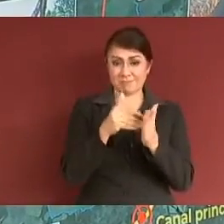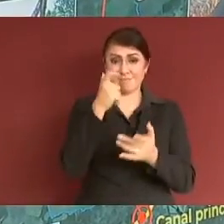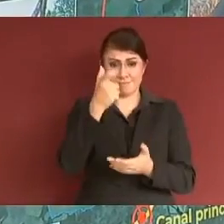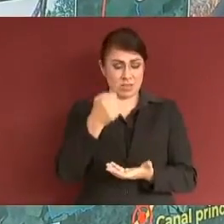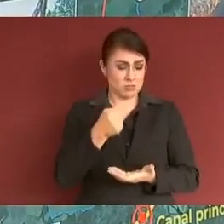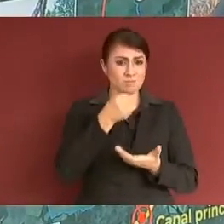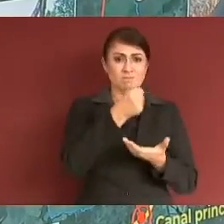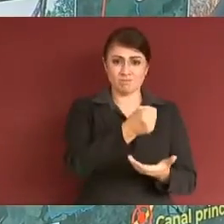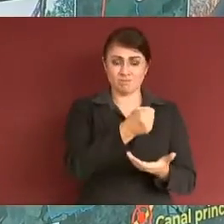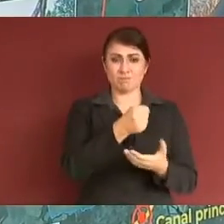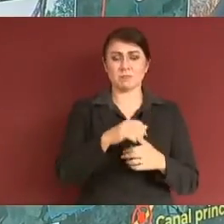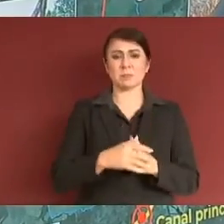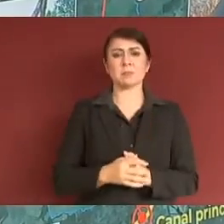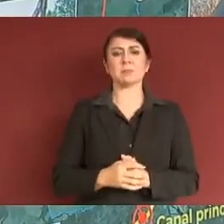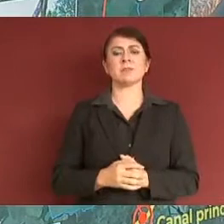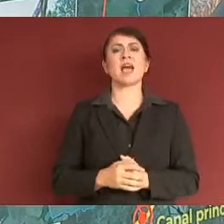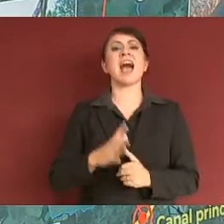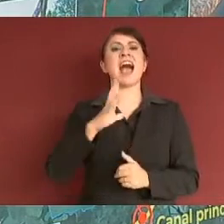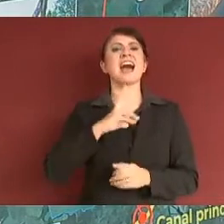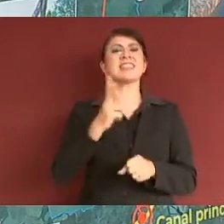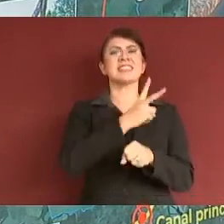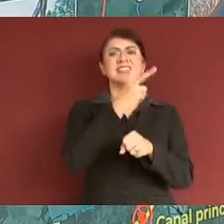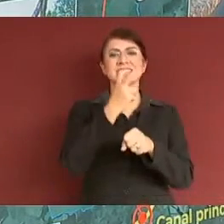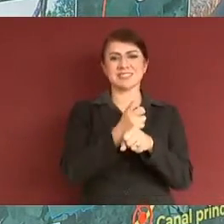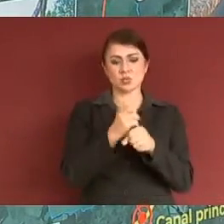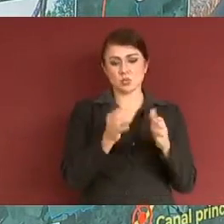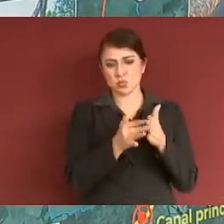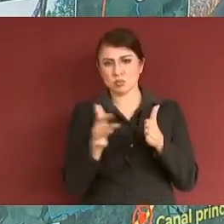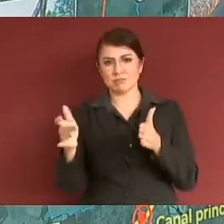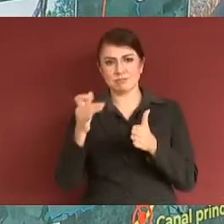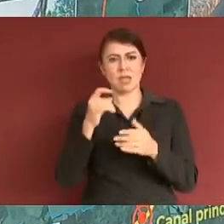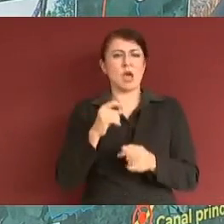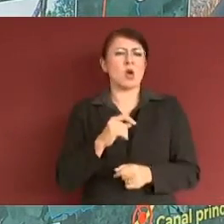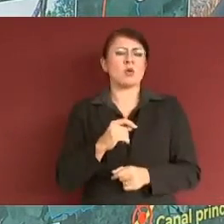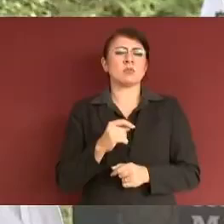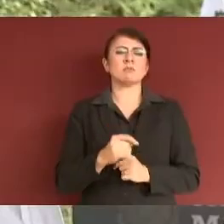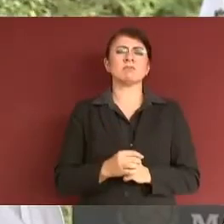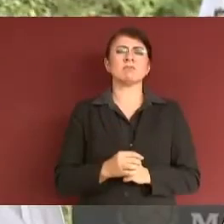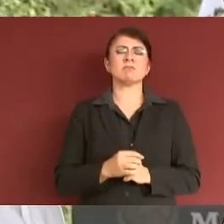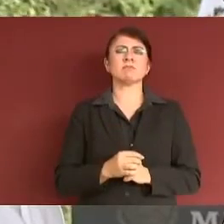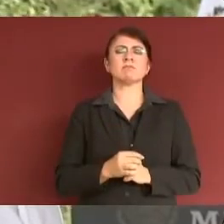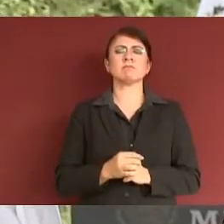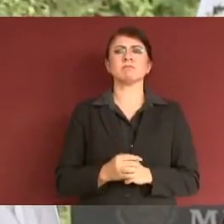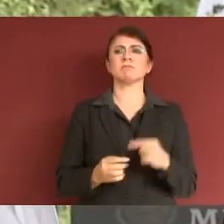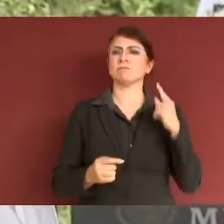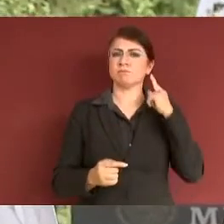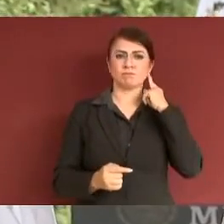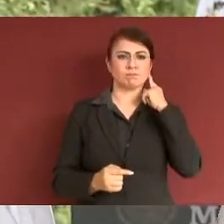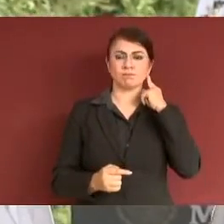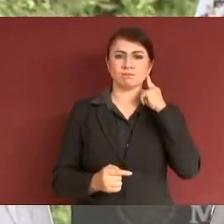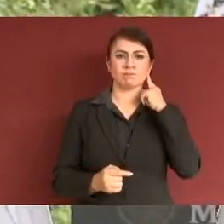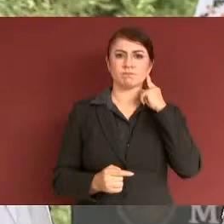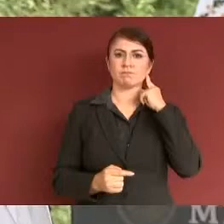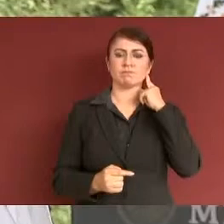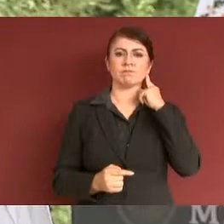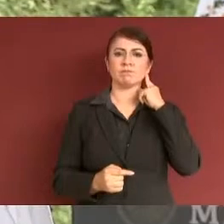tendremos la segunda etapa que será en 2021, ya tenemos el dinero reservado para 2